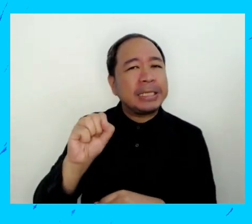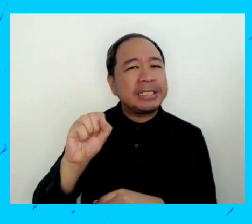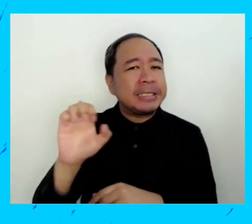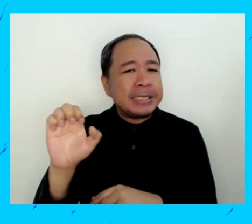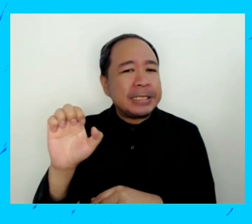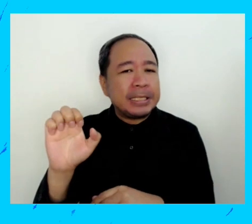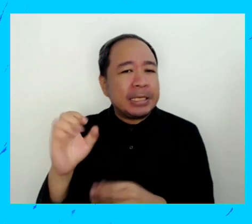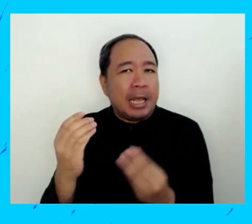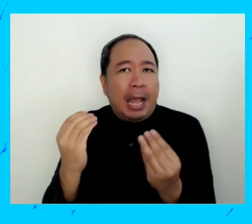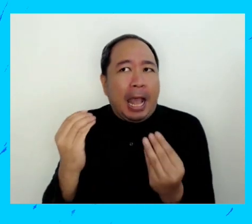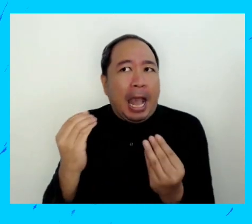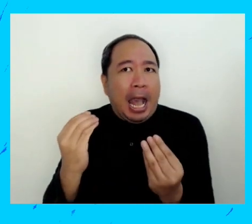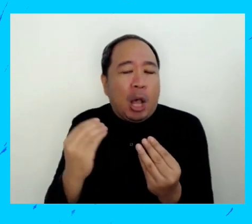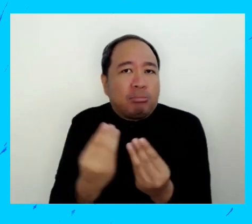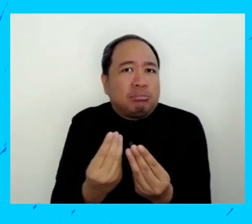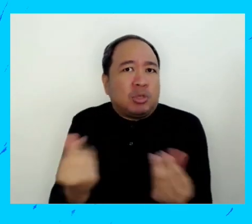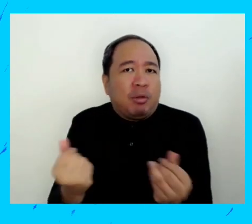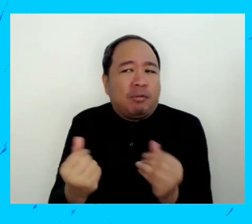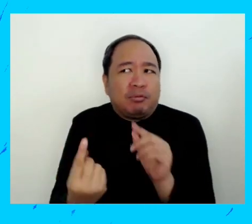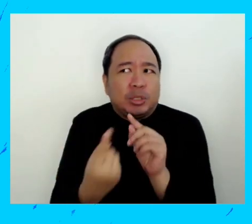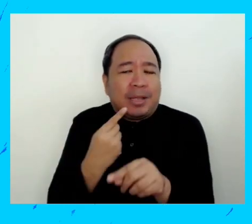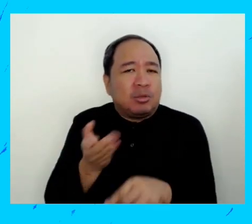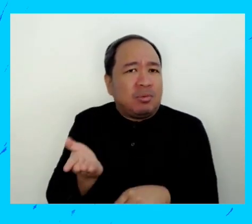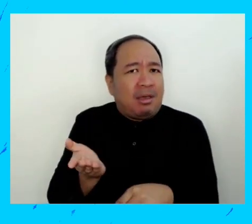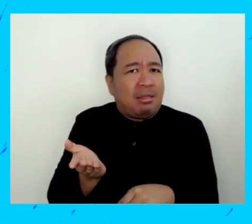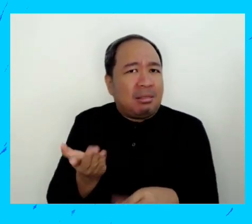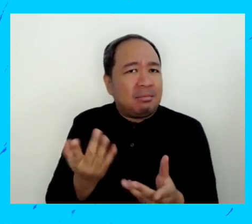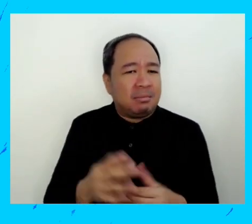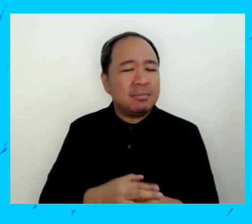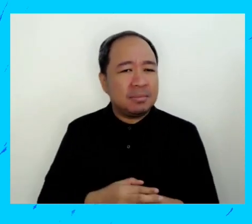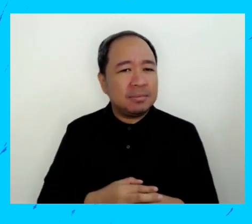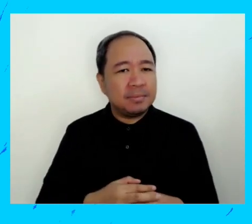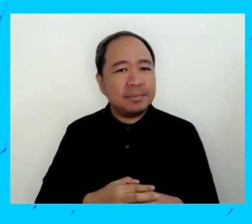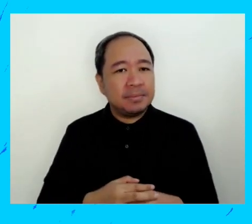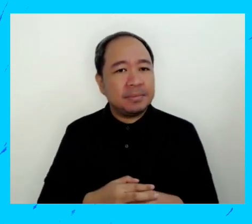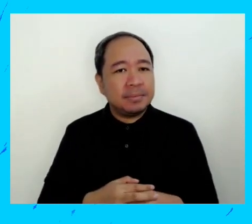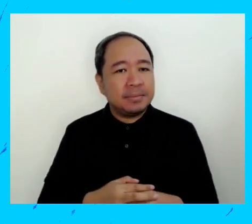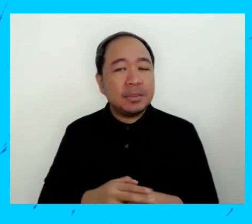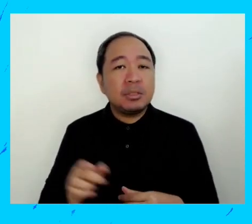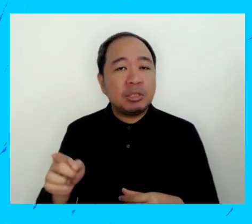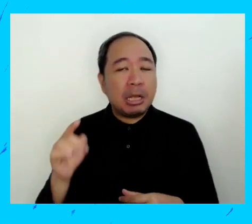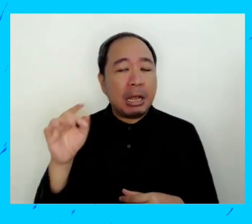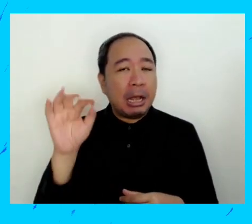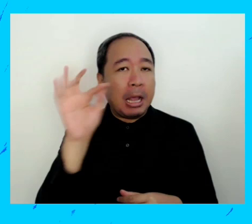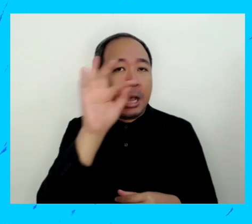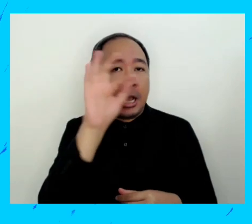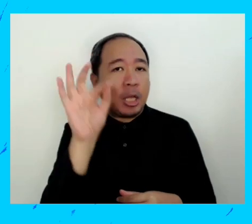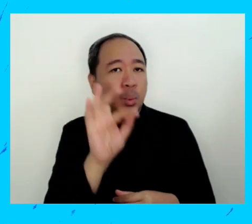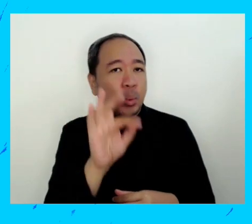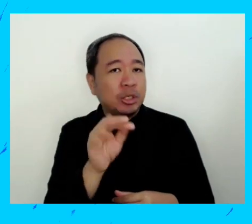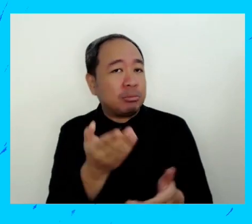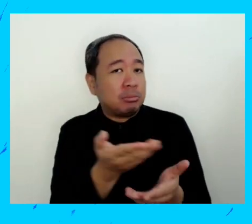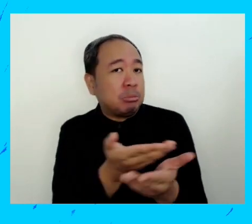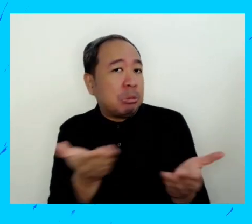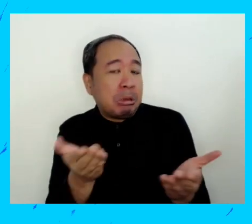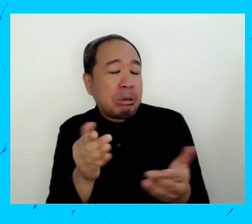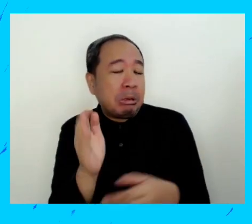o de las escuelas con relación a una educación sexual más completa? Es una